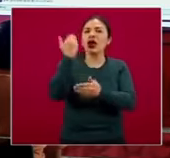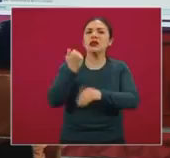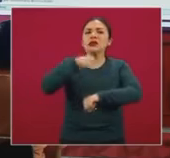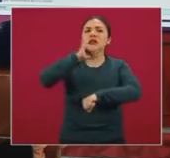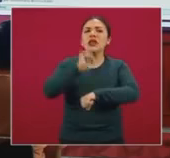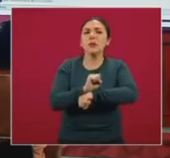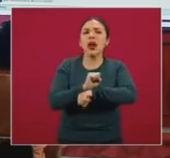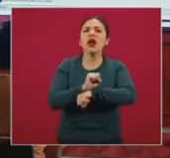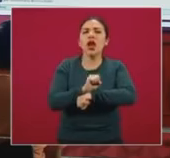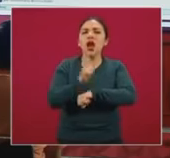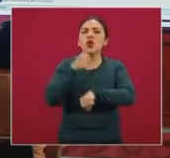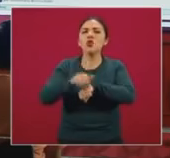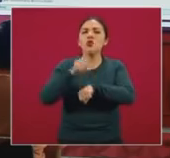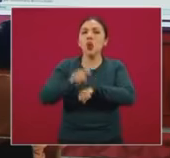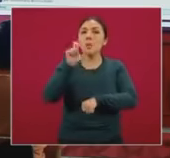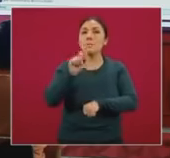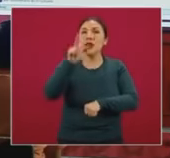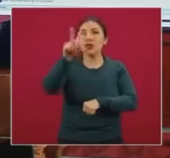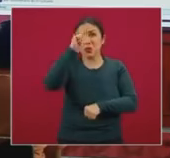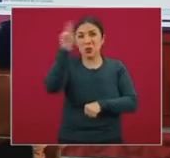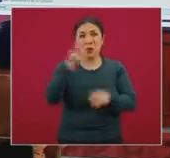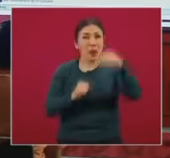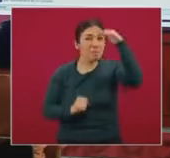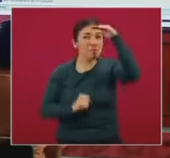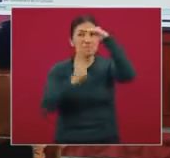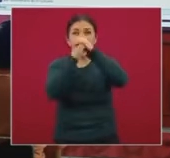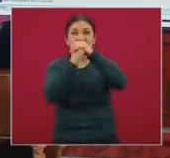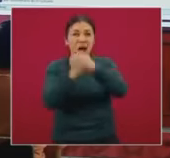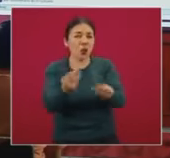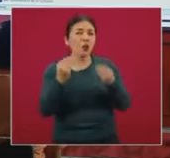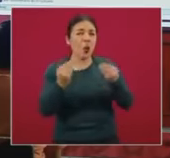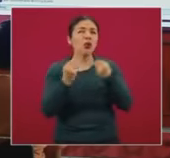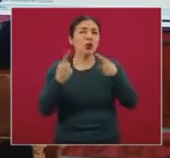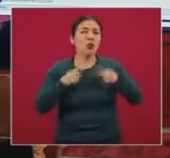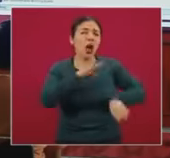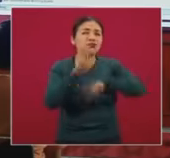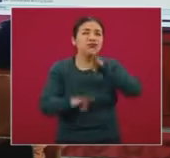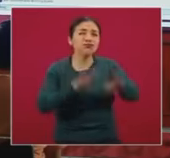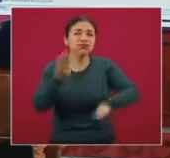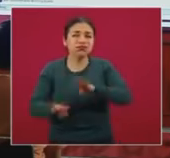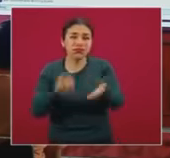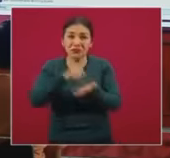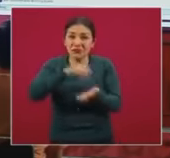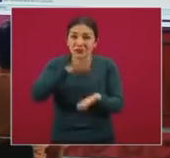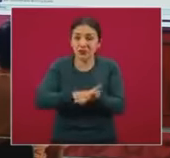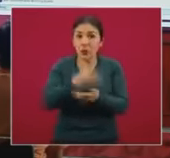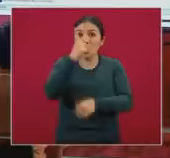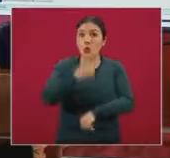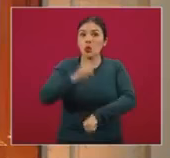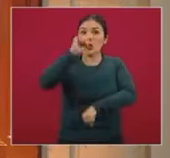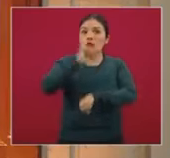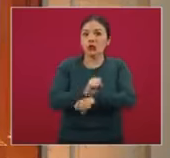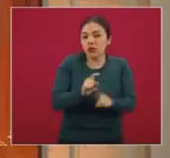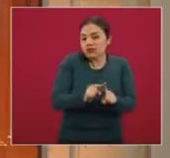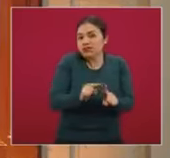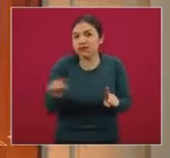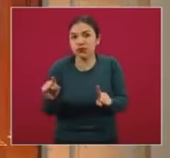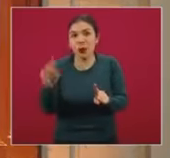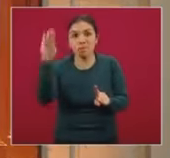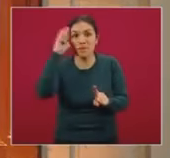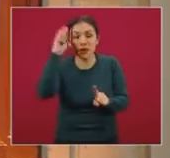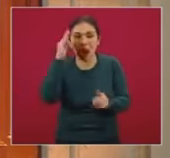epidemiológica número 28, que fue la que tuvimos la mayor cantidad de defunciones registradas para una semana epidemiológica.